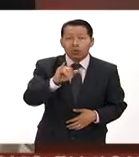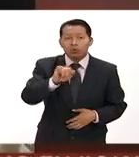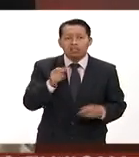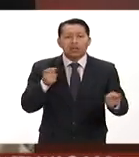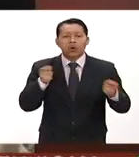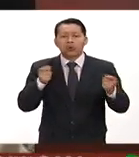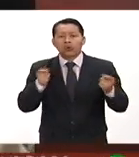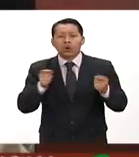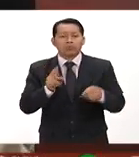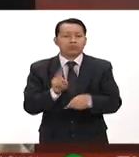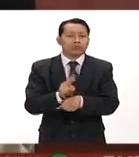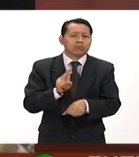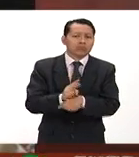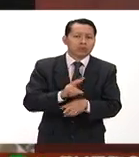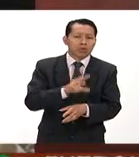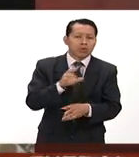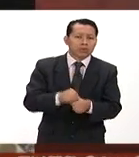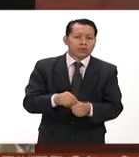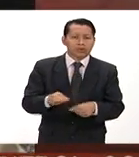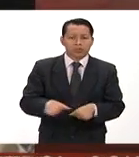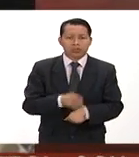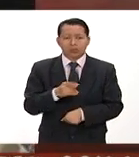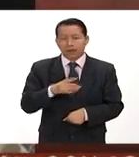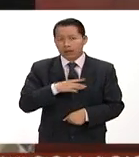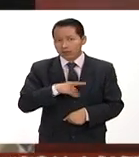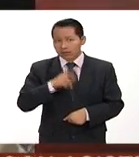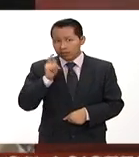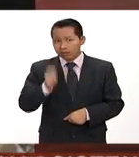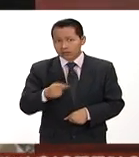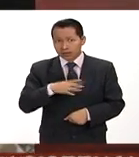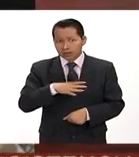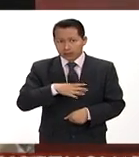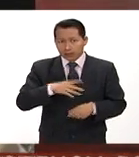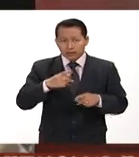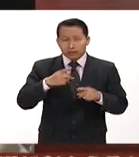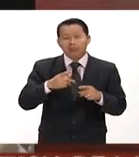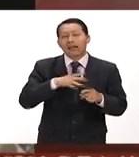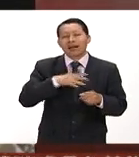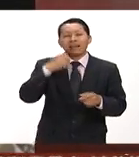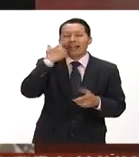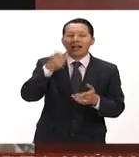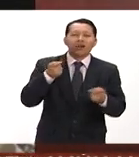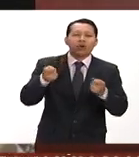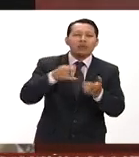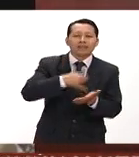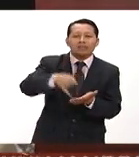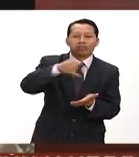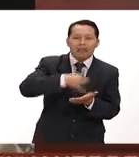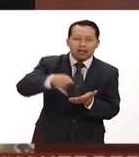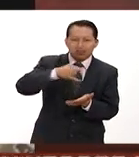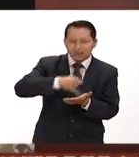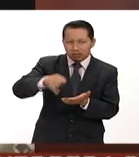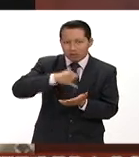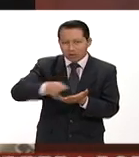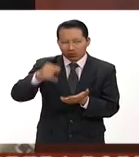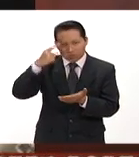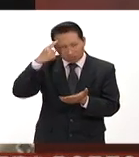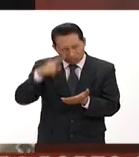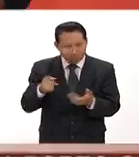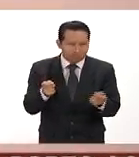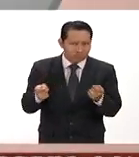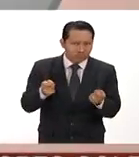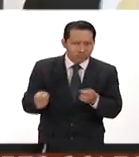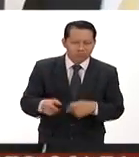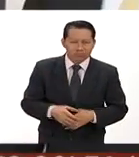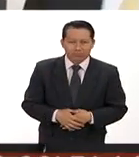control de los medios de producción que son los embaradíos enervantes que quieren ellos controlar